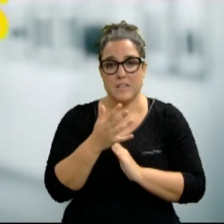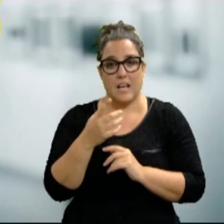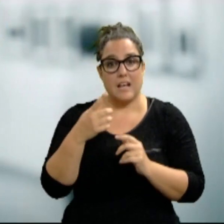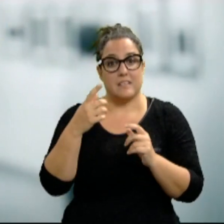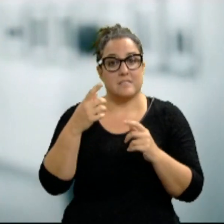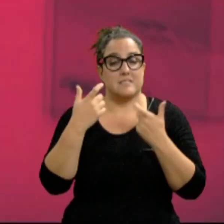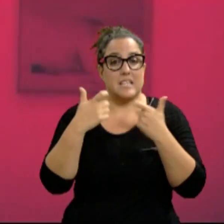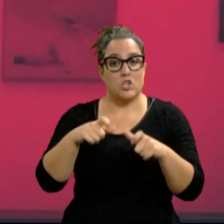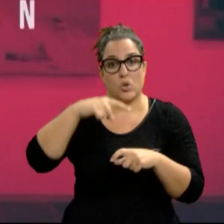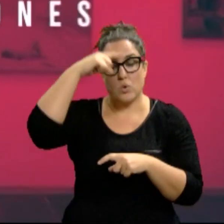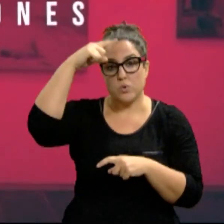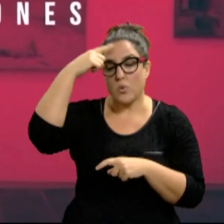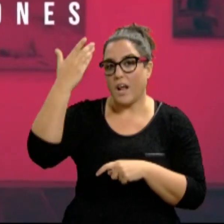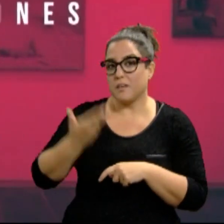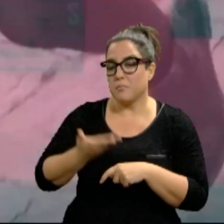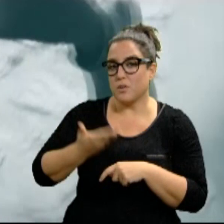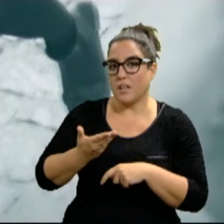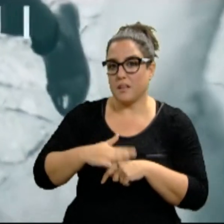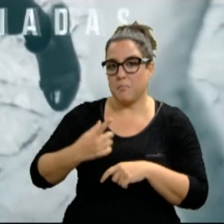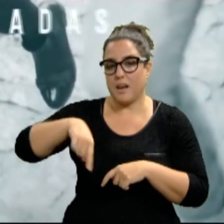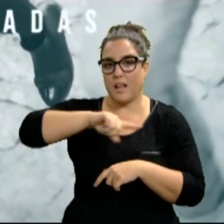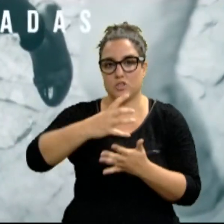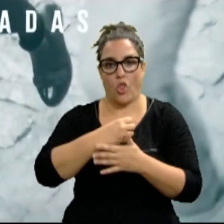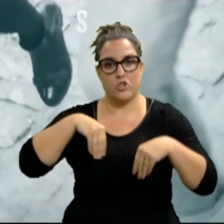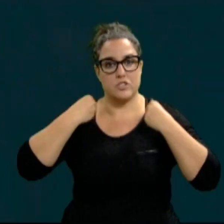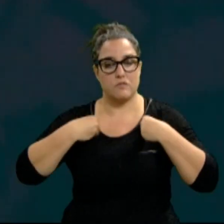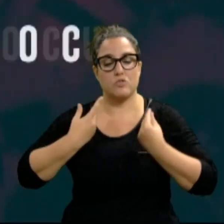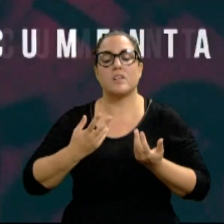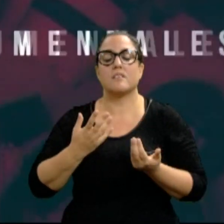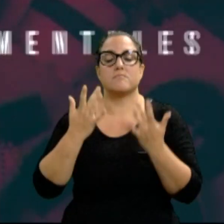navarro para el disfrute de la ciudadanía con todas las garantías sanitarias.